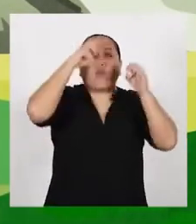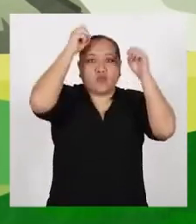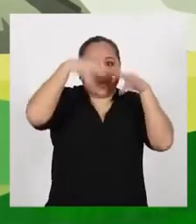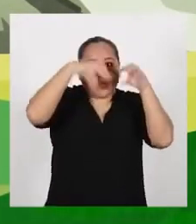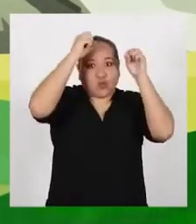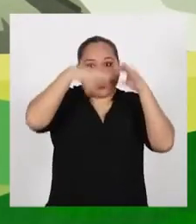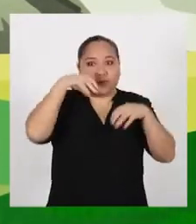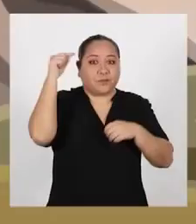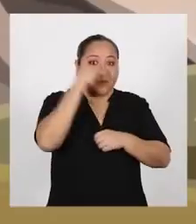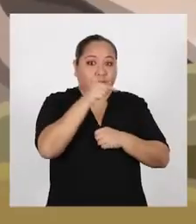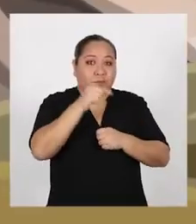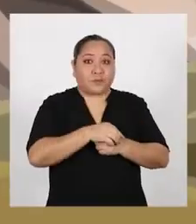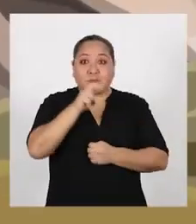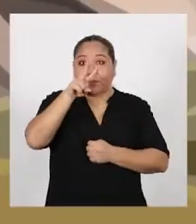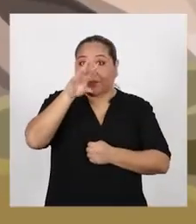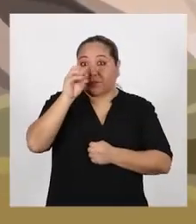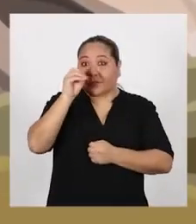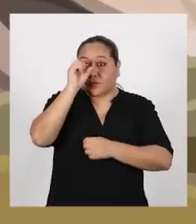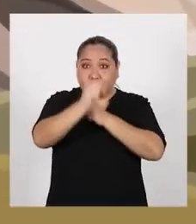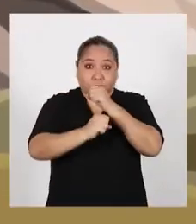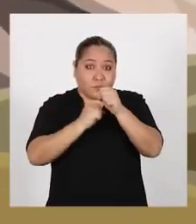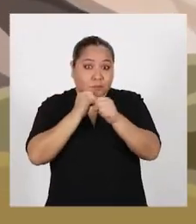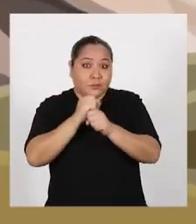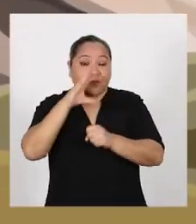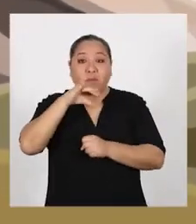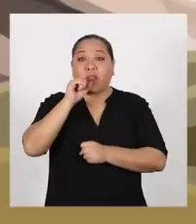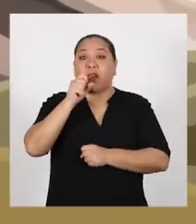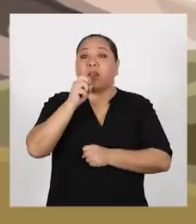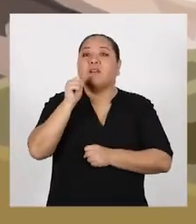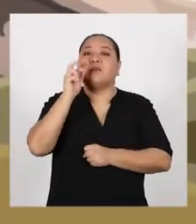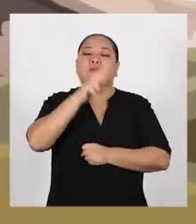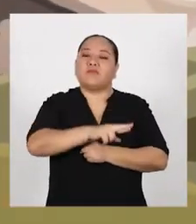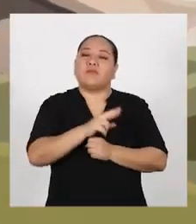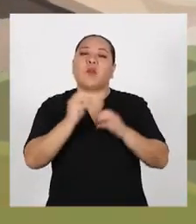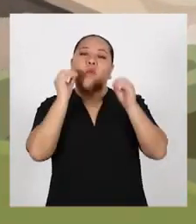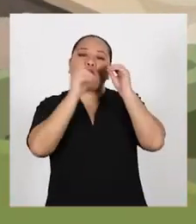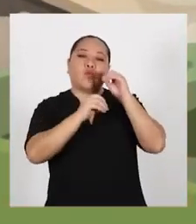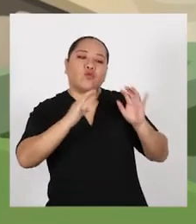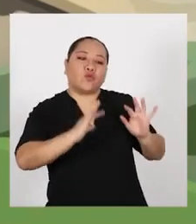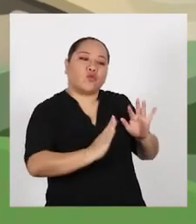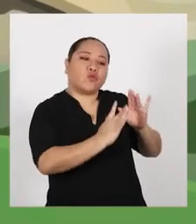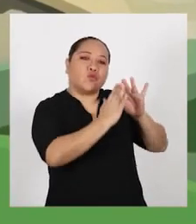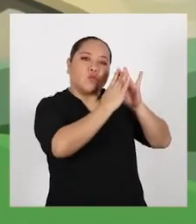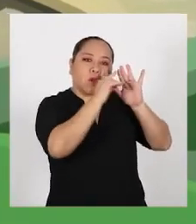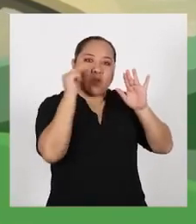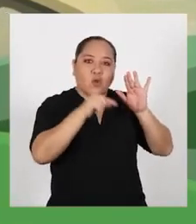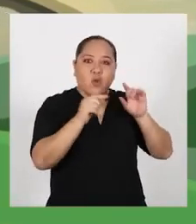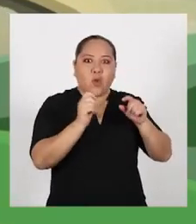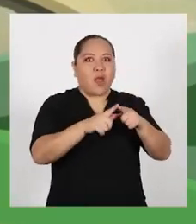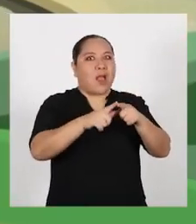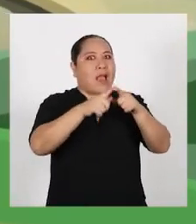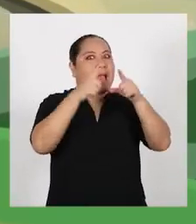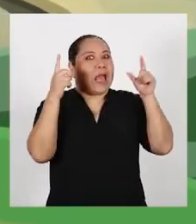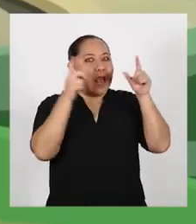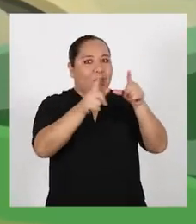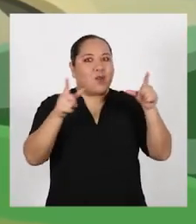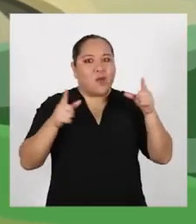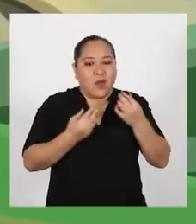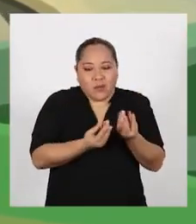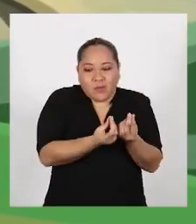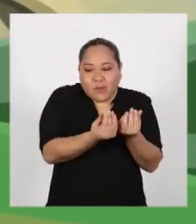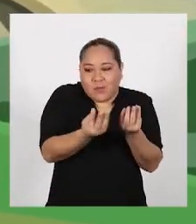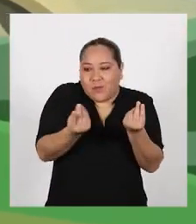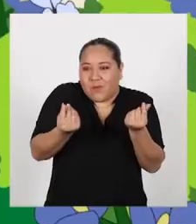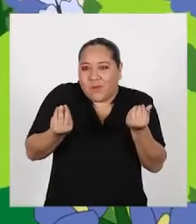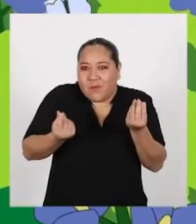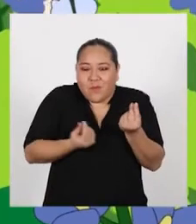lluvias En estos 20 años, César ha logrado convertir un cerro en un gran espacio